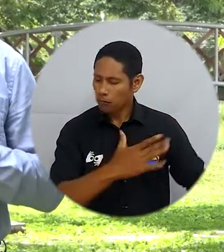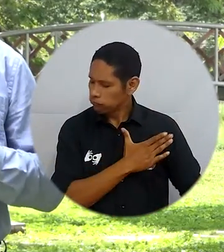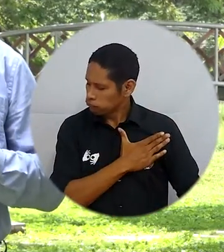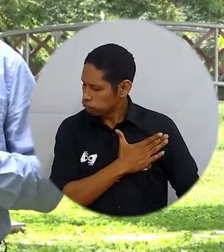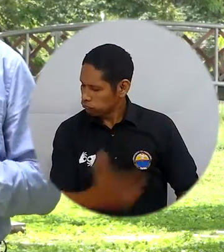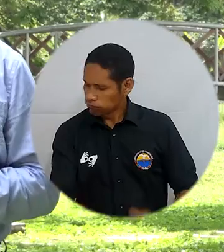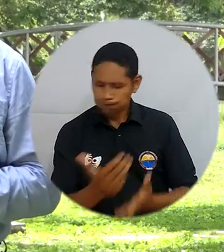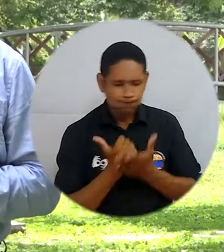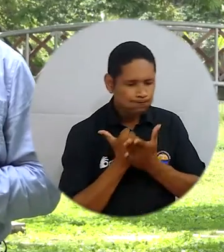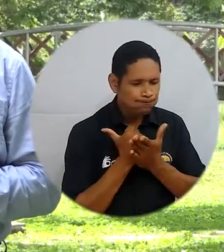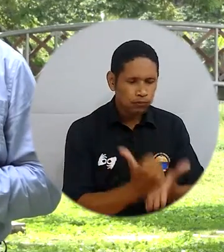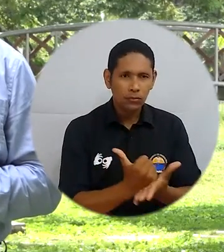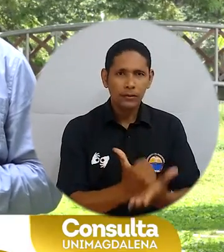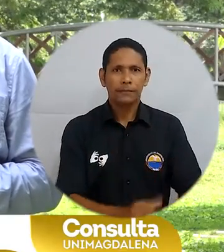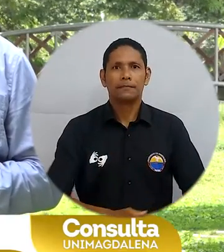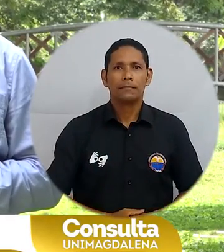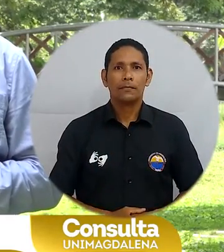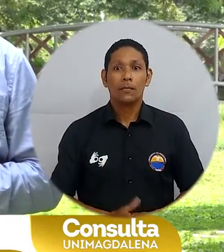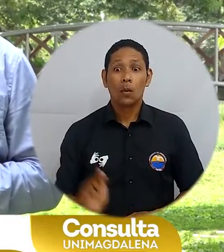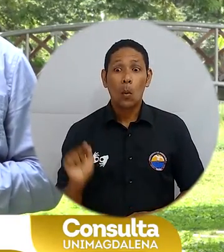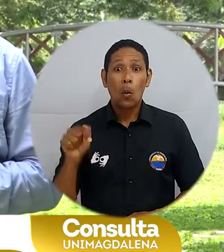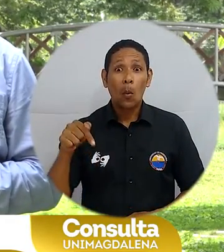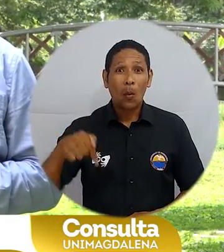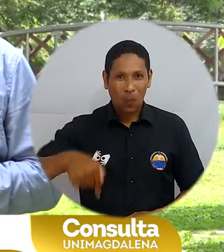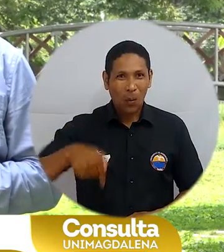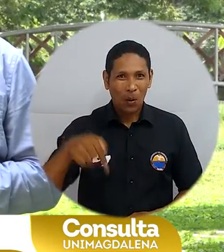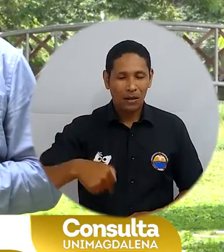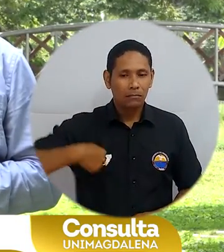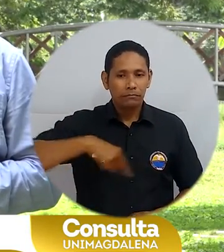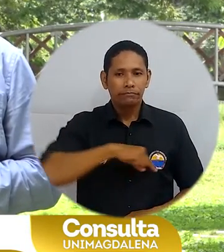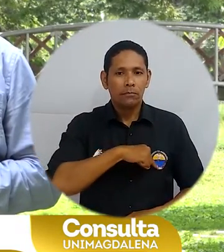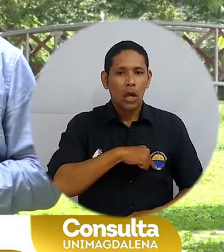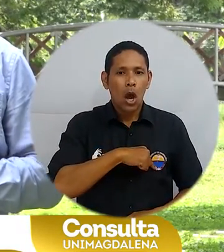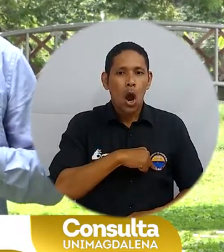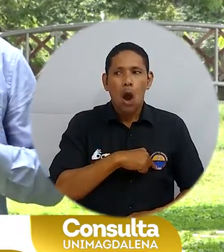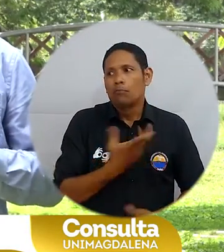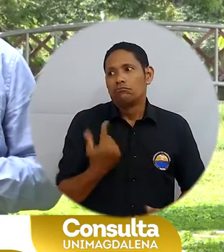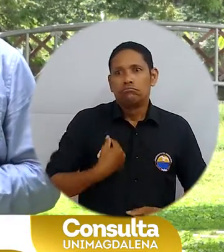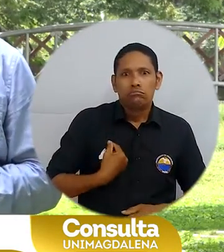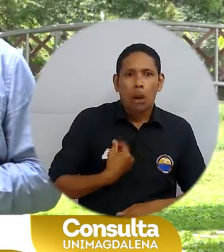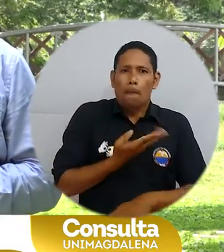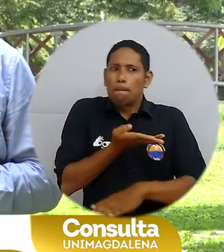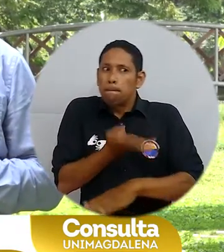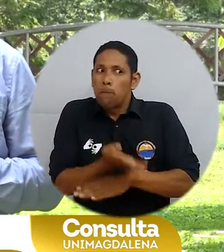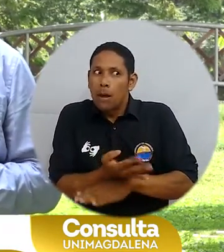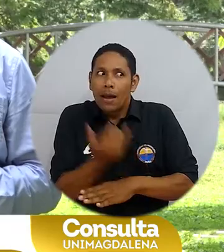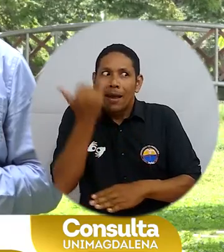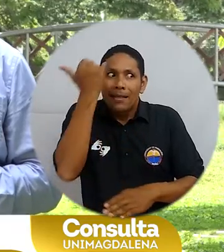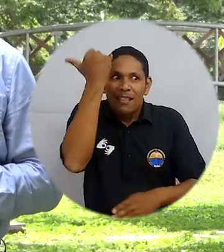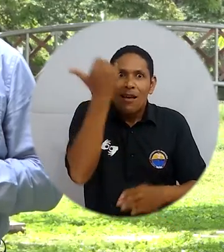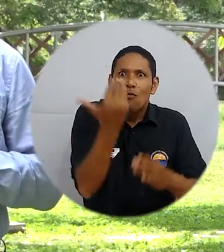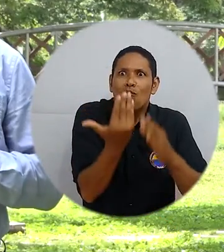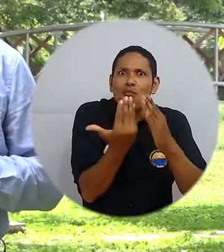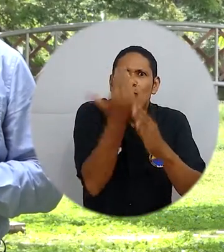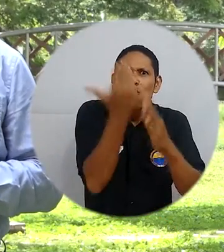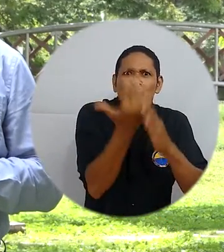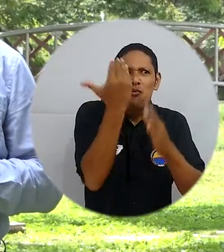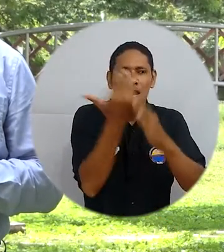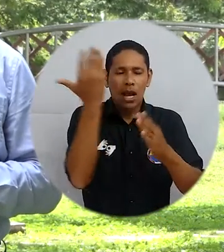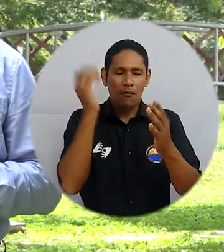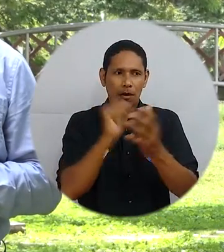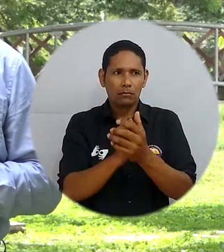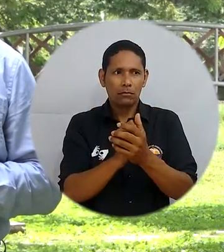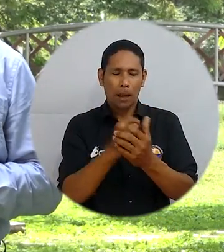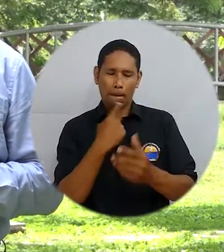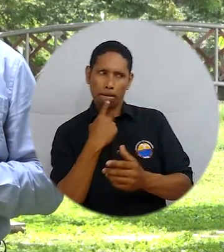Magdalena, de nuestra universidad. Hoy, estamos proponiendo ideas nuevas, creativas y que van a crear